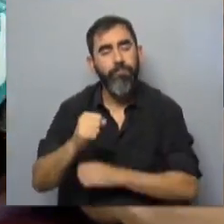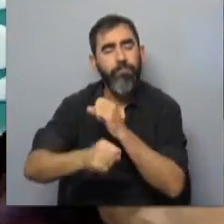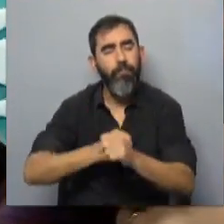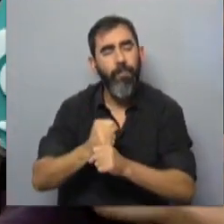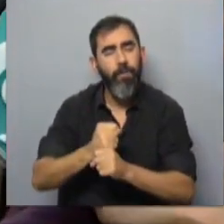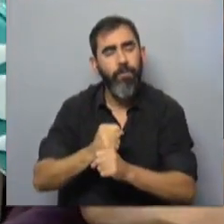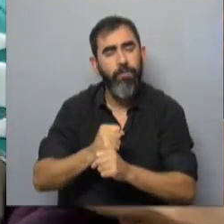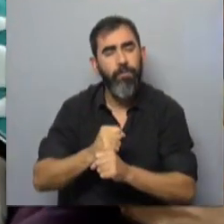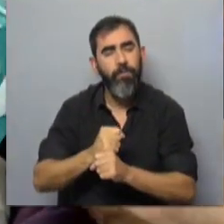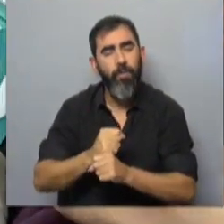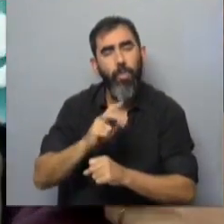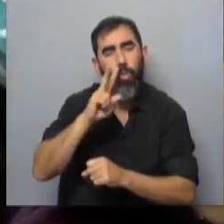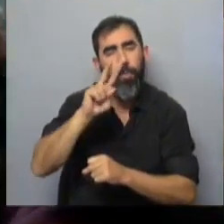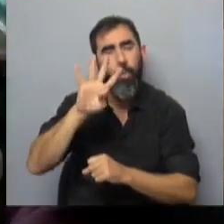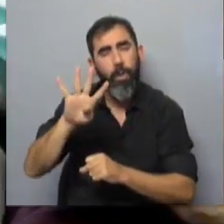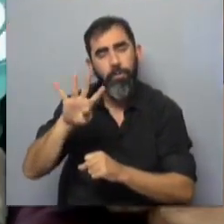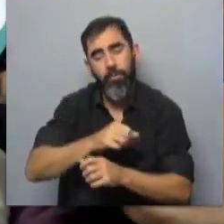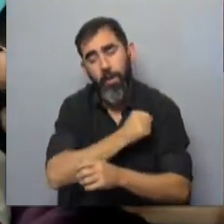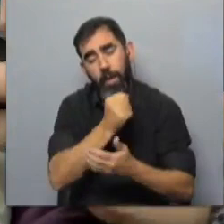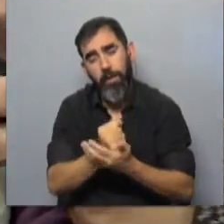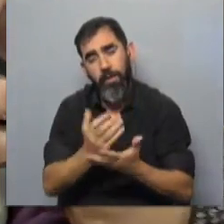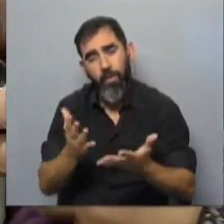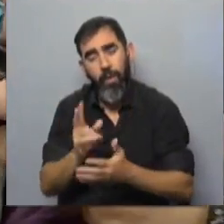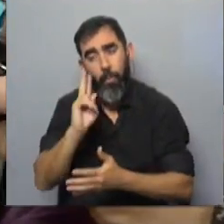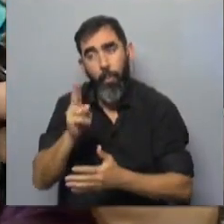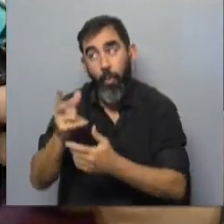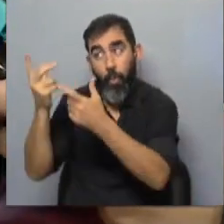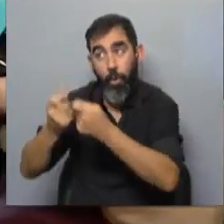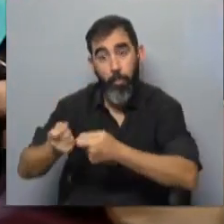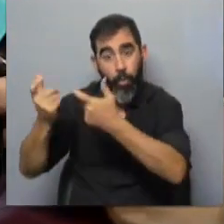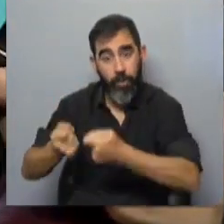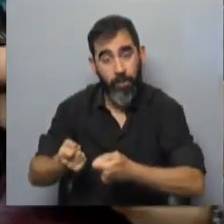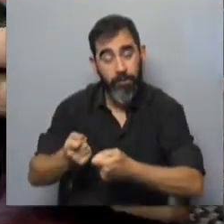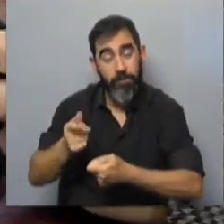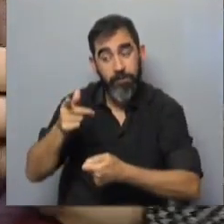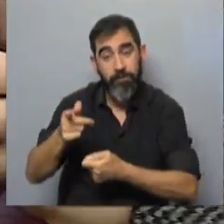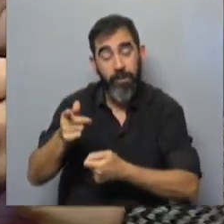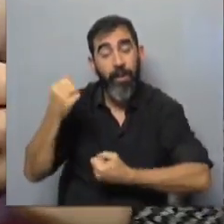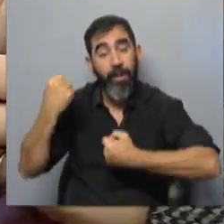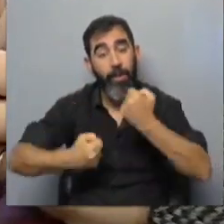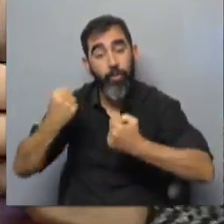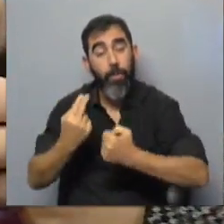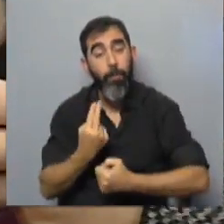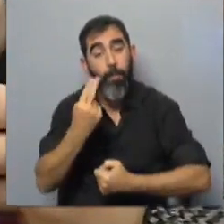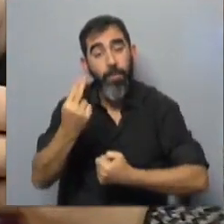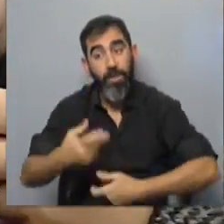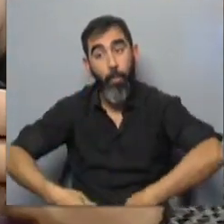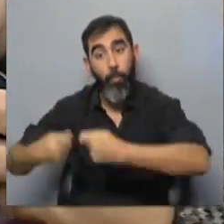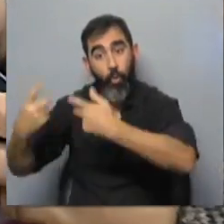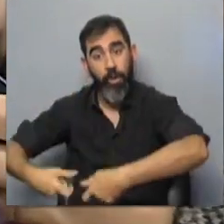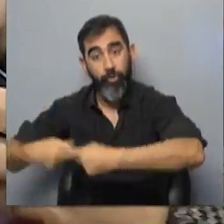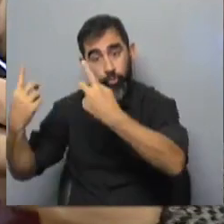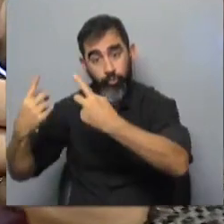2004 estaban vedadas de poder importar, que son aquellas industrias habilitadas a la exportación.